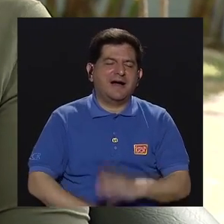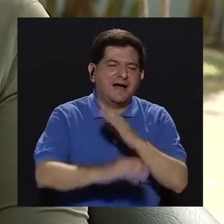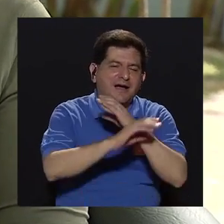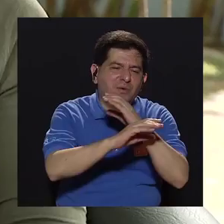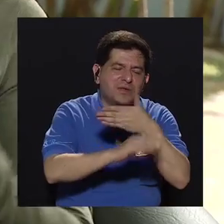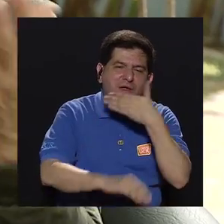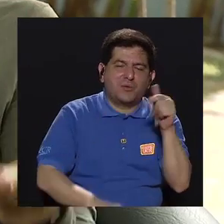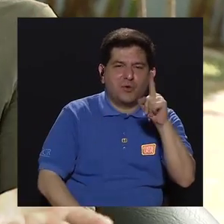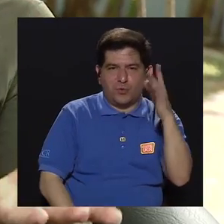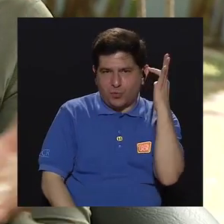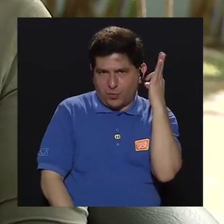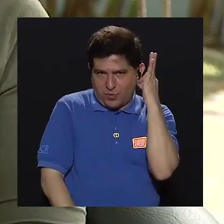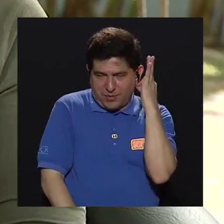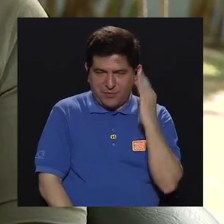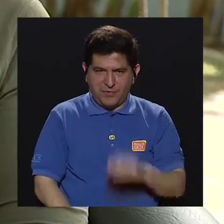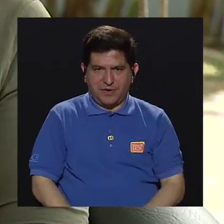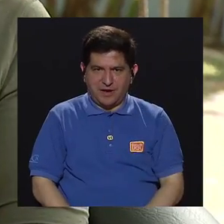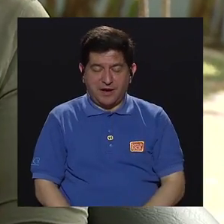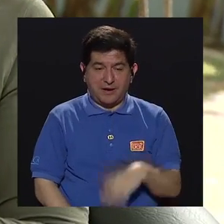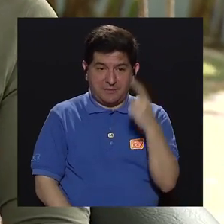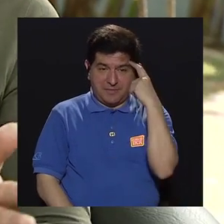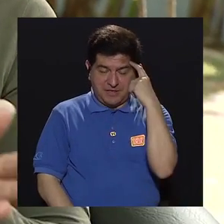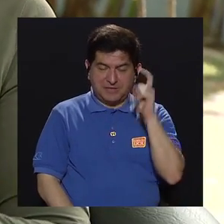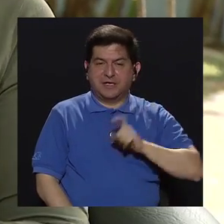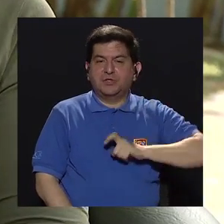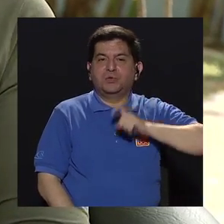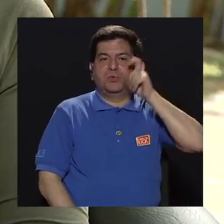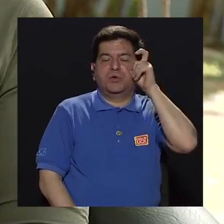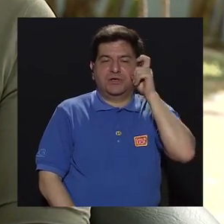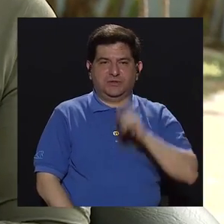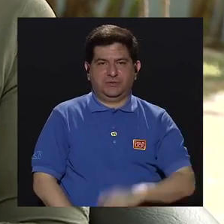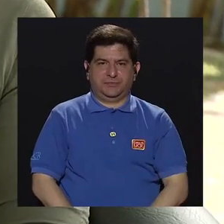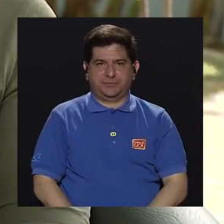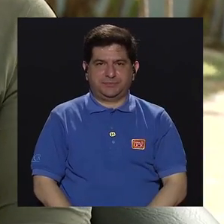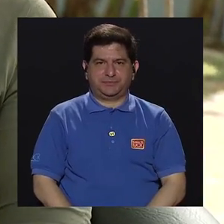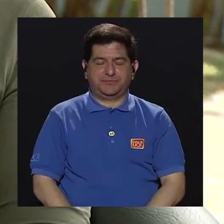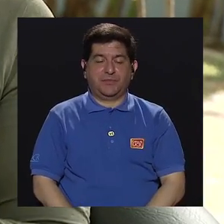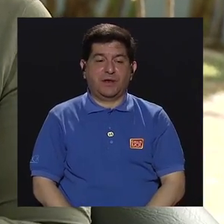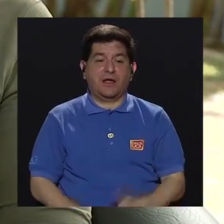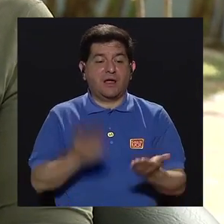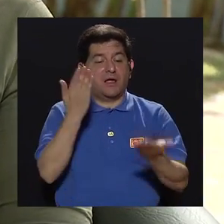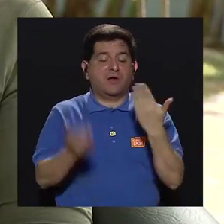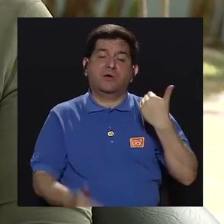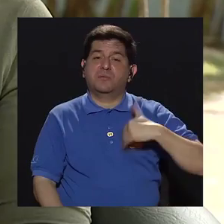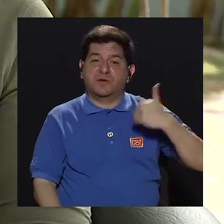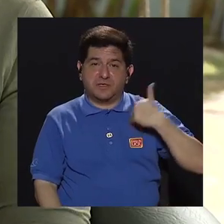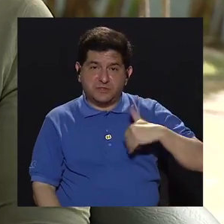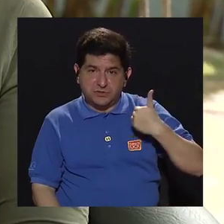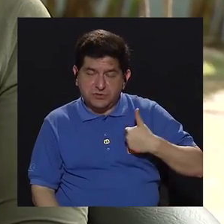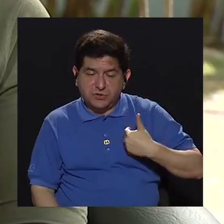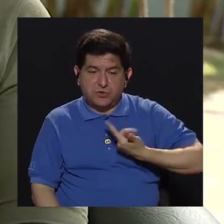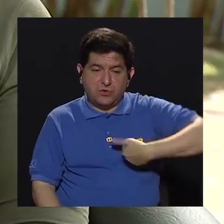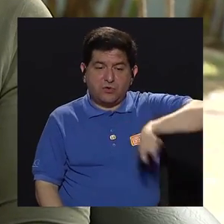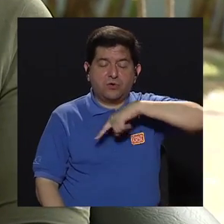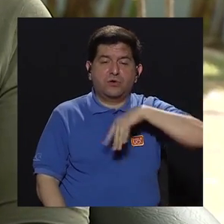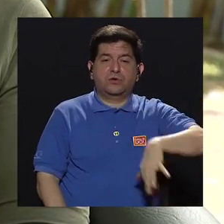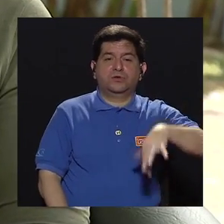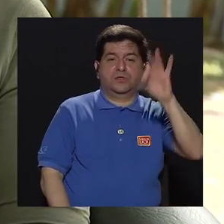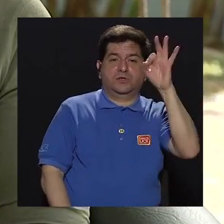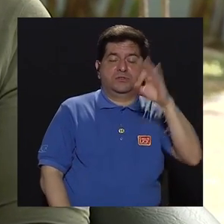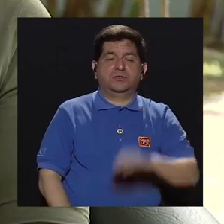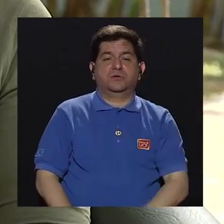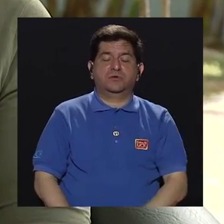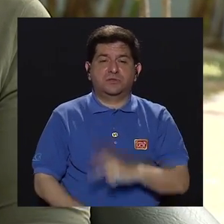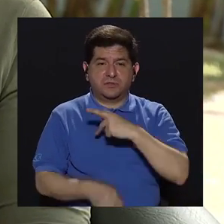una mujer en términos de género propiamente, que el hombre en sí, aunque hemos encontrado también